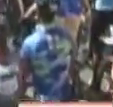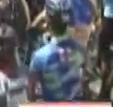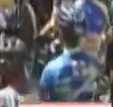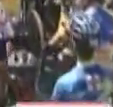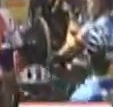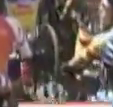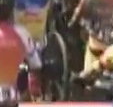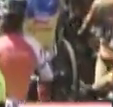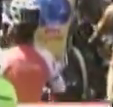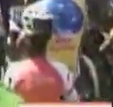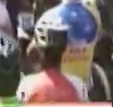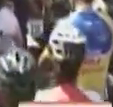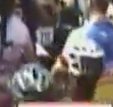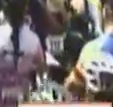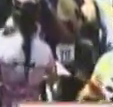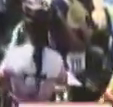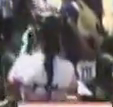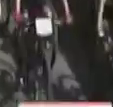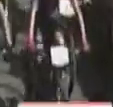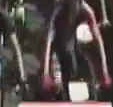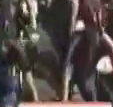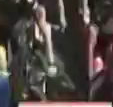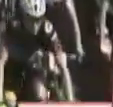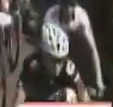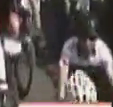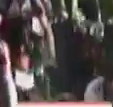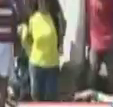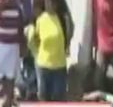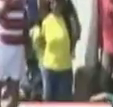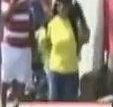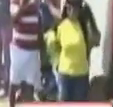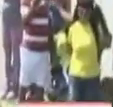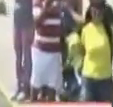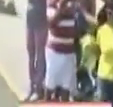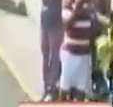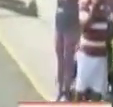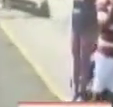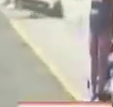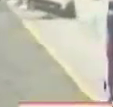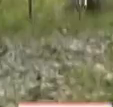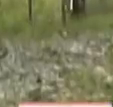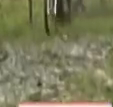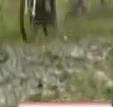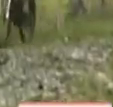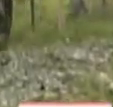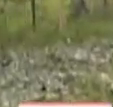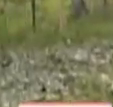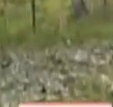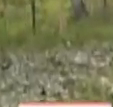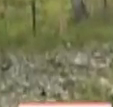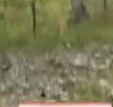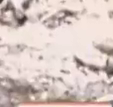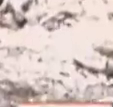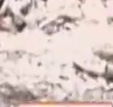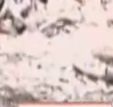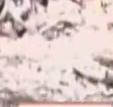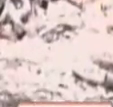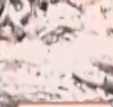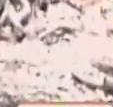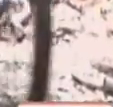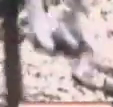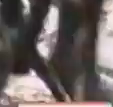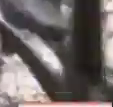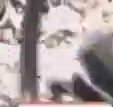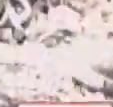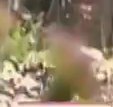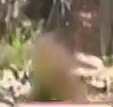internacional a la azulita en bicicleta de montaña Antonio Prieto Ha hecho de estos espacios el encuentro necesario de los amantes